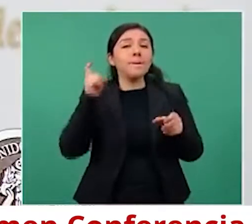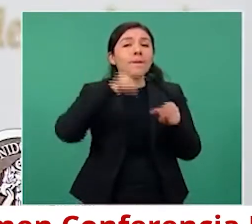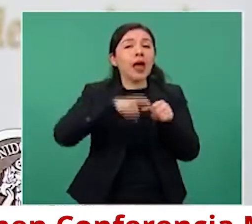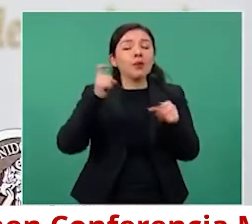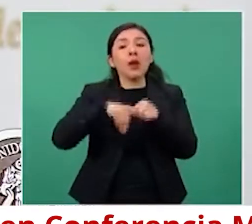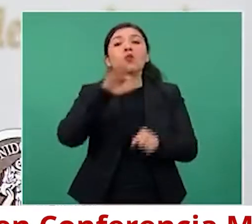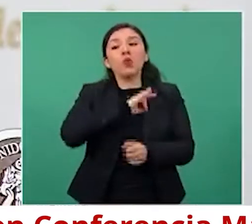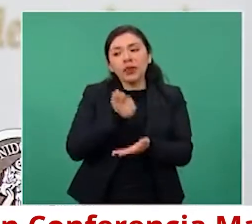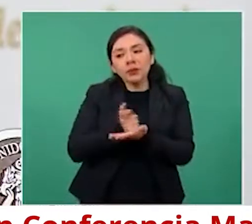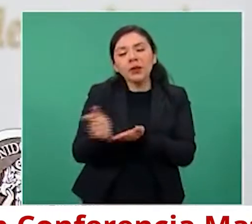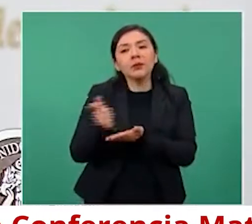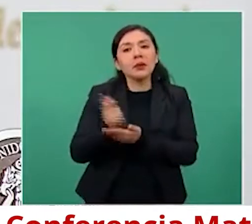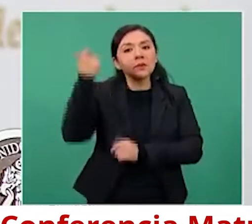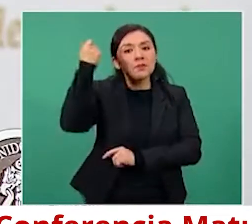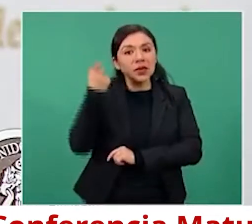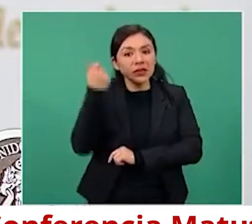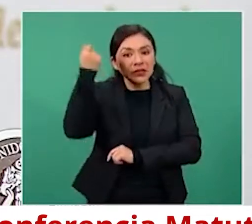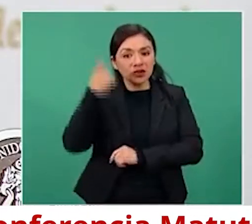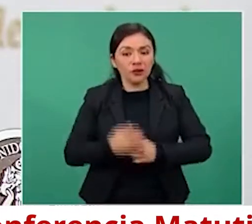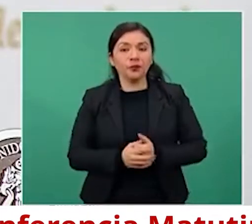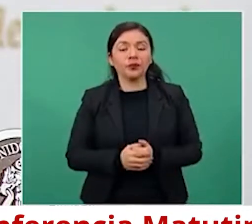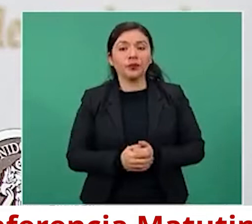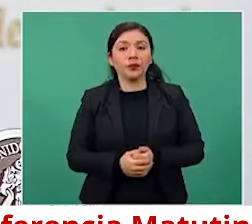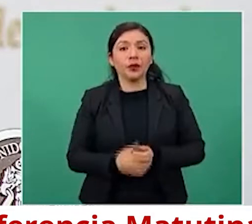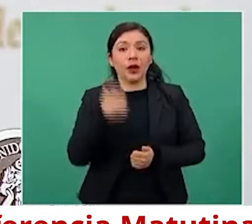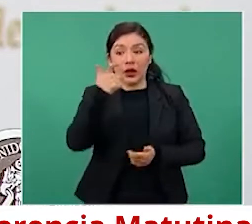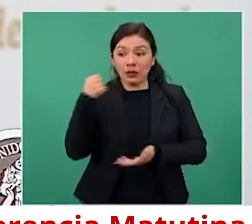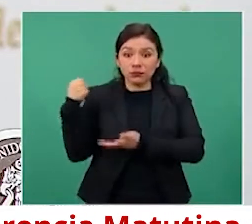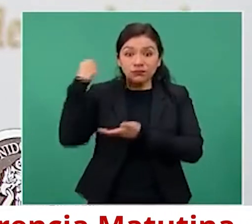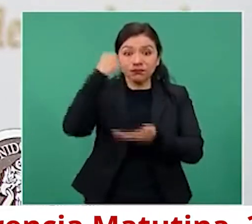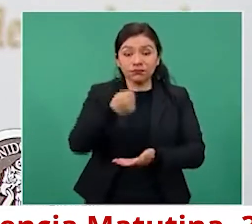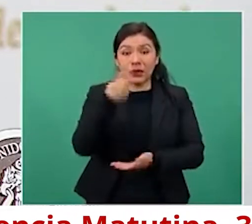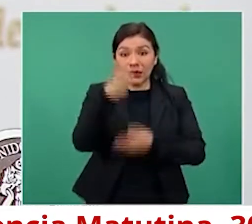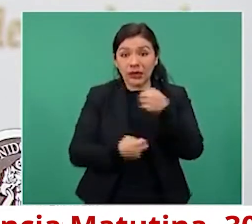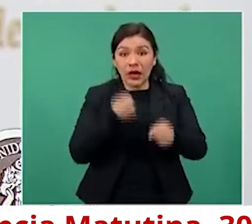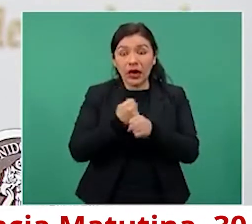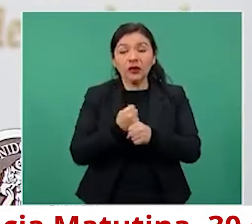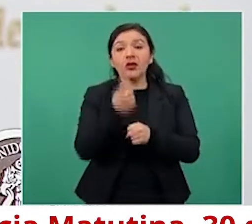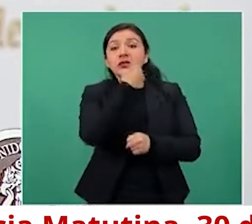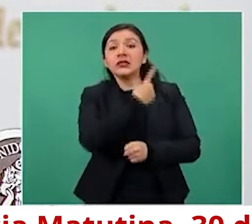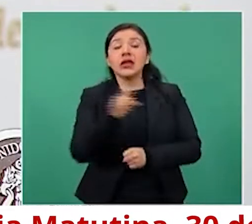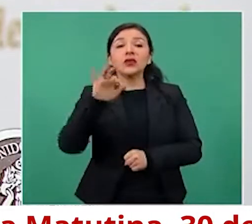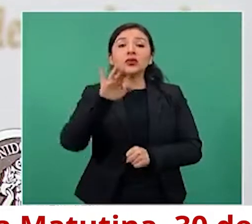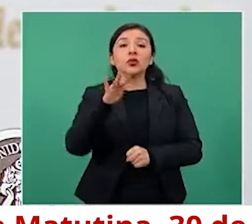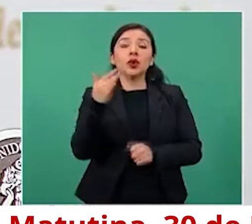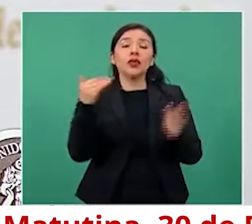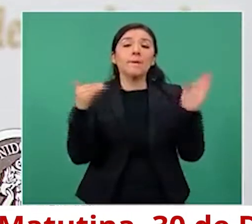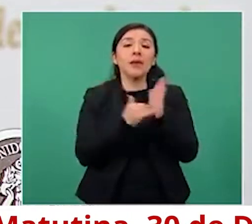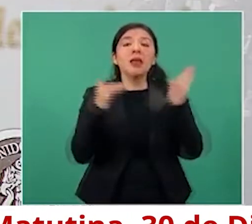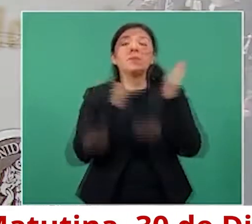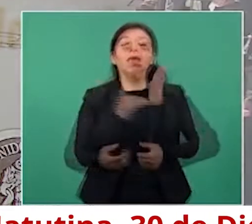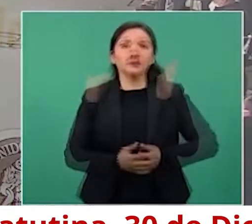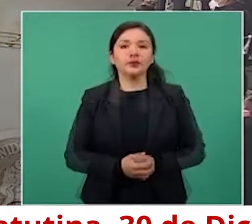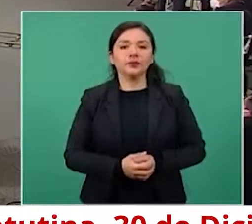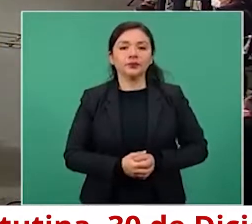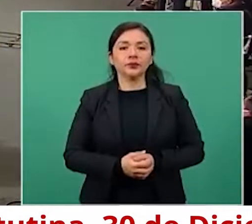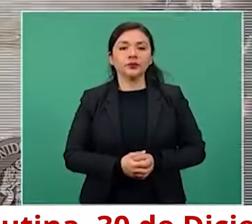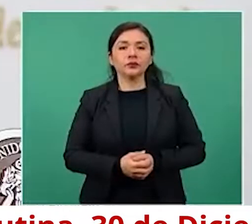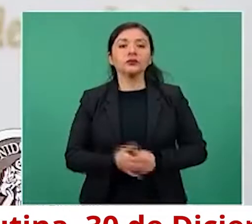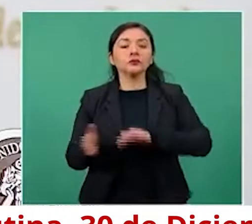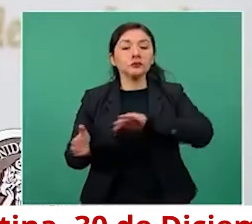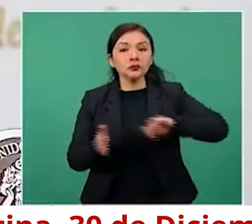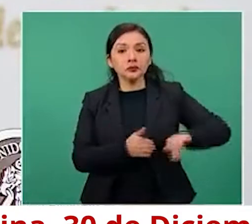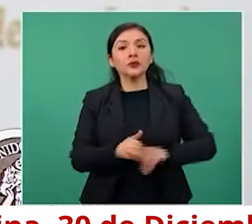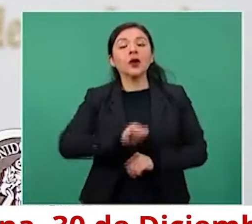a su pensión. La inversión social final de este año son 150 mil millones de pesos. La pensión para